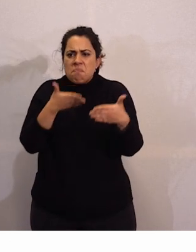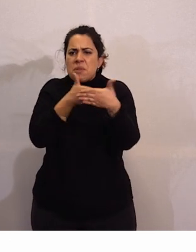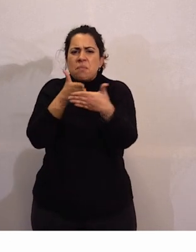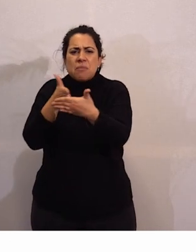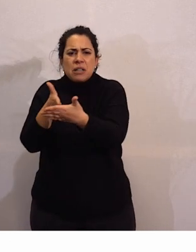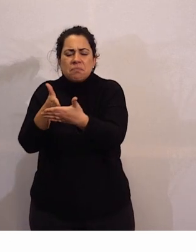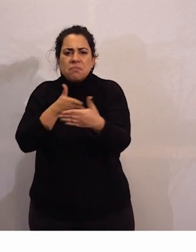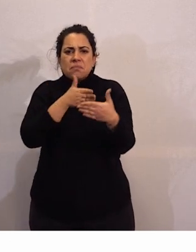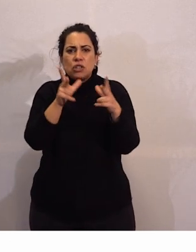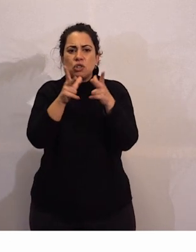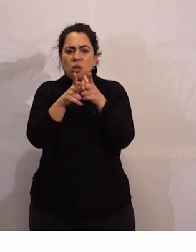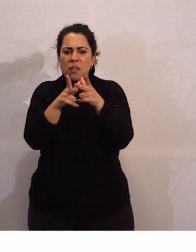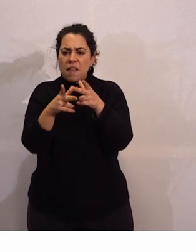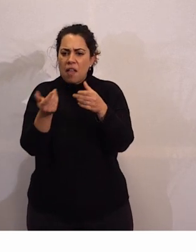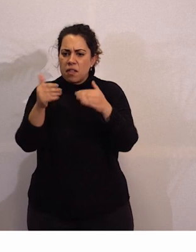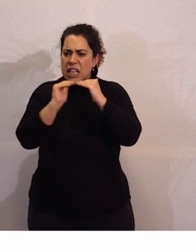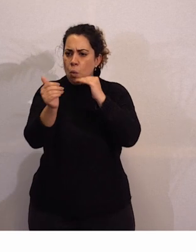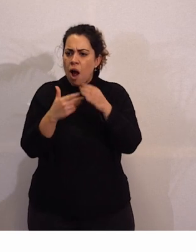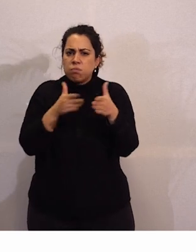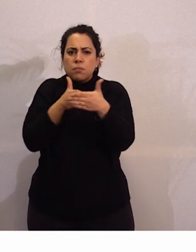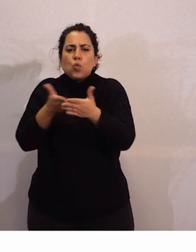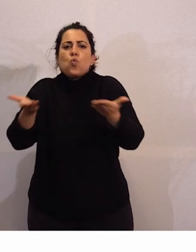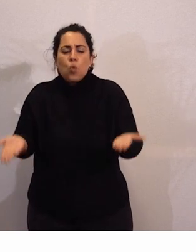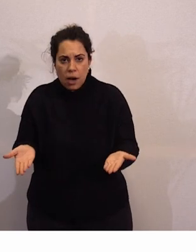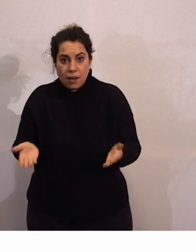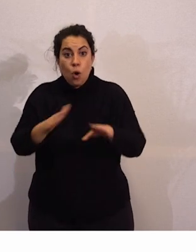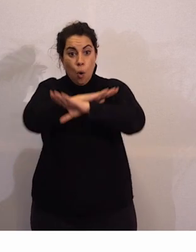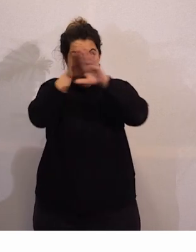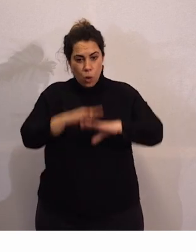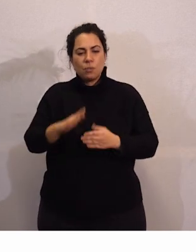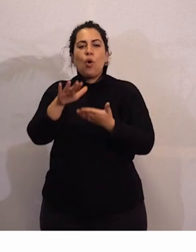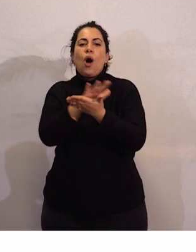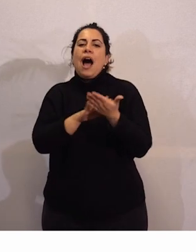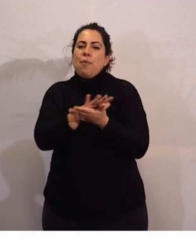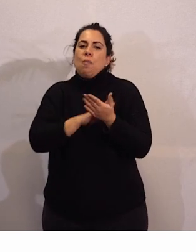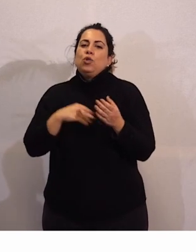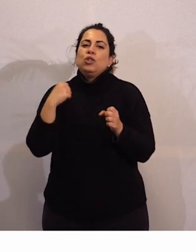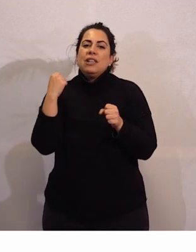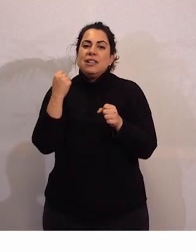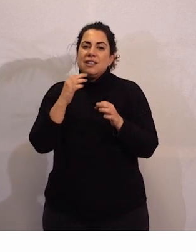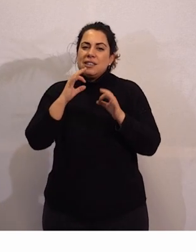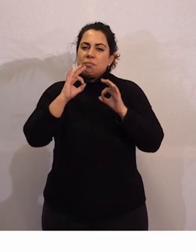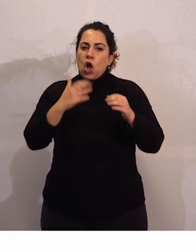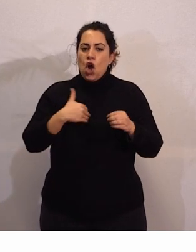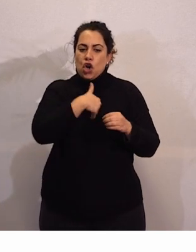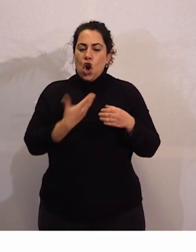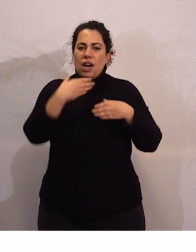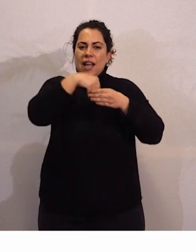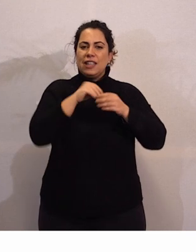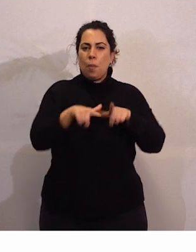tienen para participar como el resto? Y por último, también hablaremos del trabajo de nuestra Plataforma de Representantes.